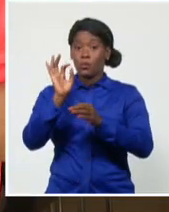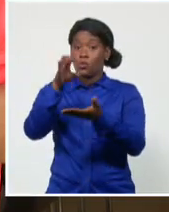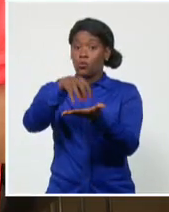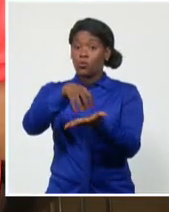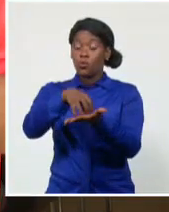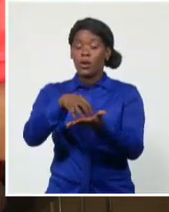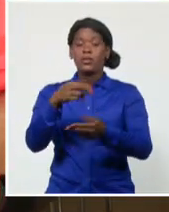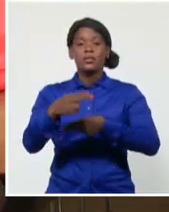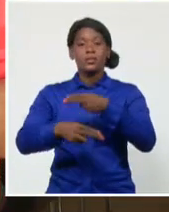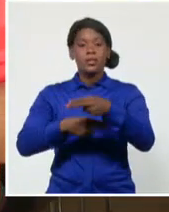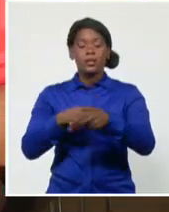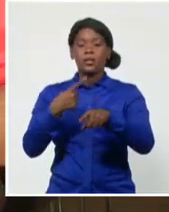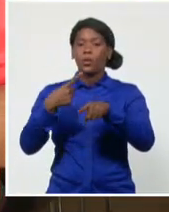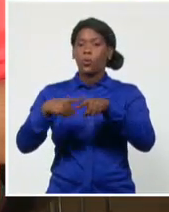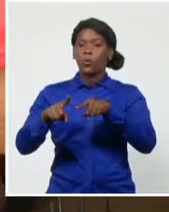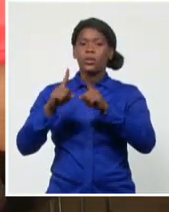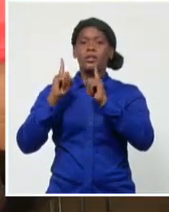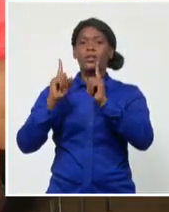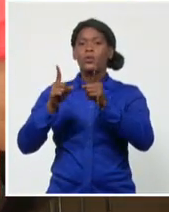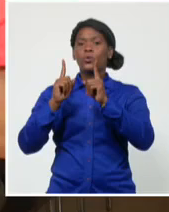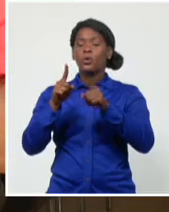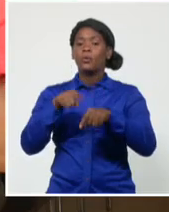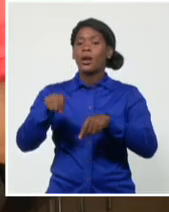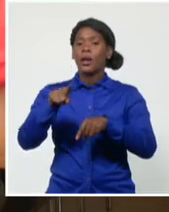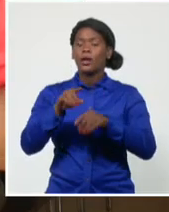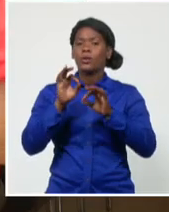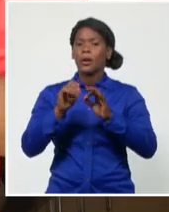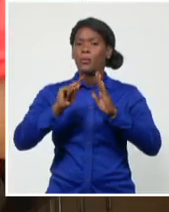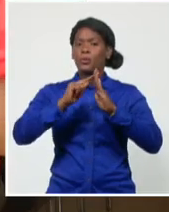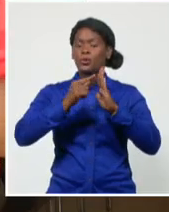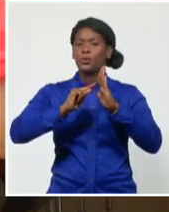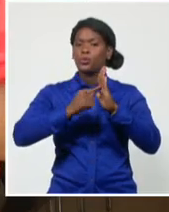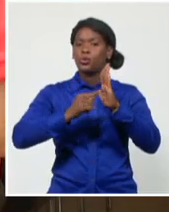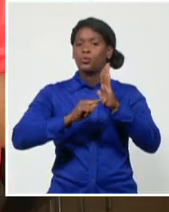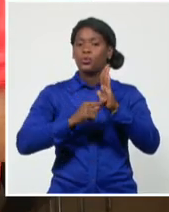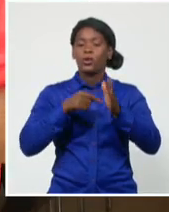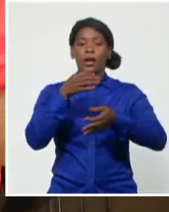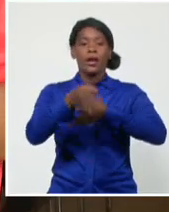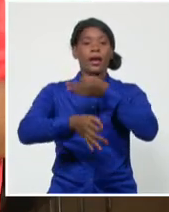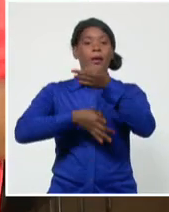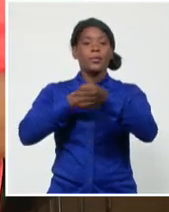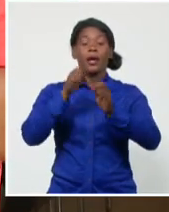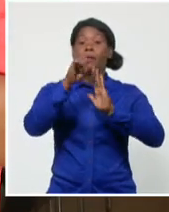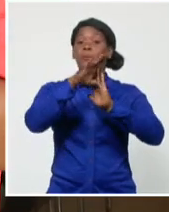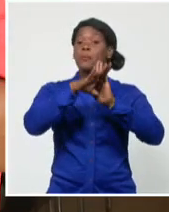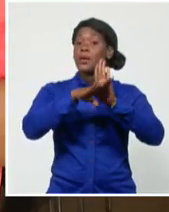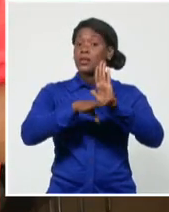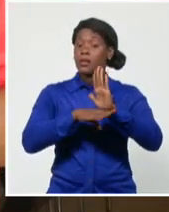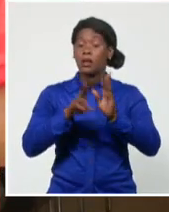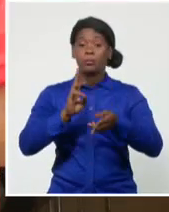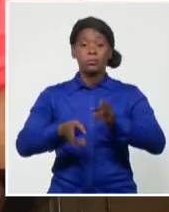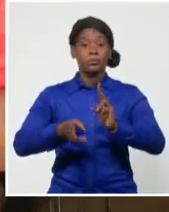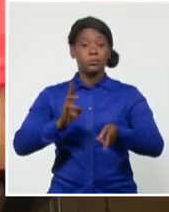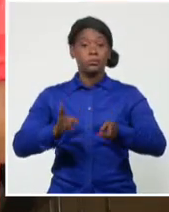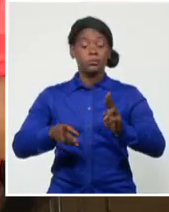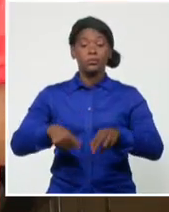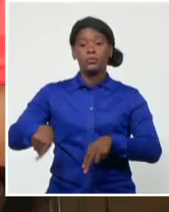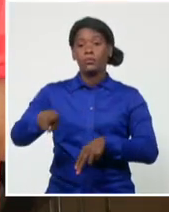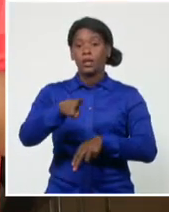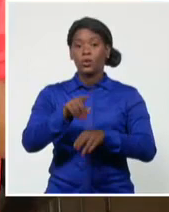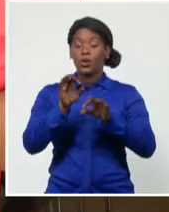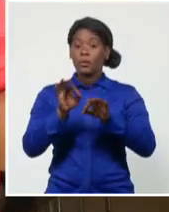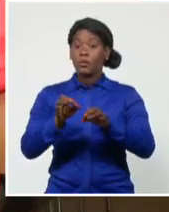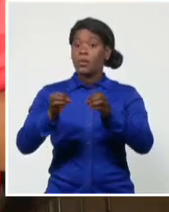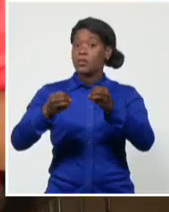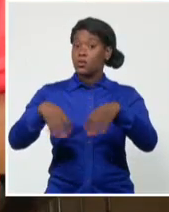realizado una reunión para puntualizar un conjunto de medidas e indicaciones ante la